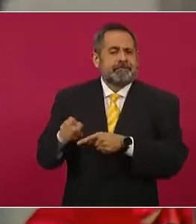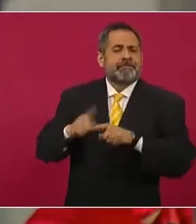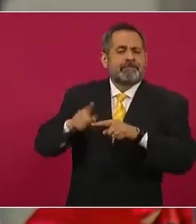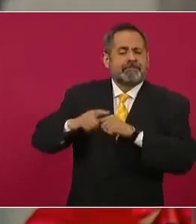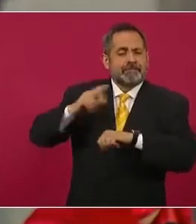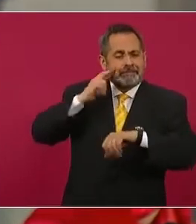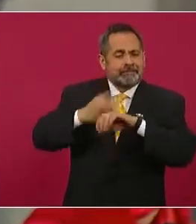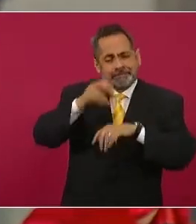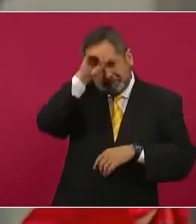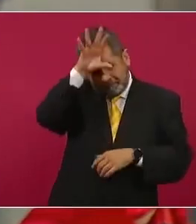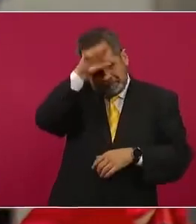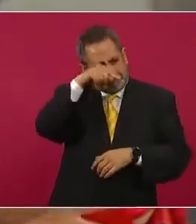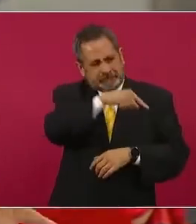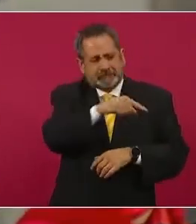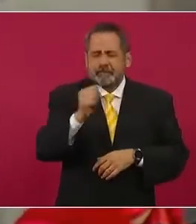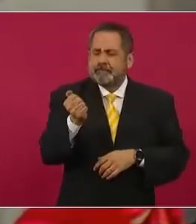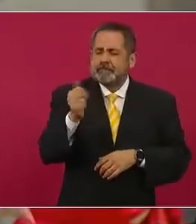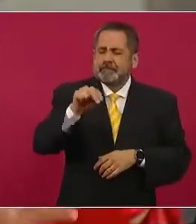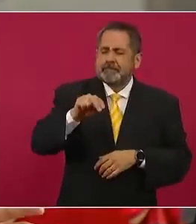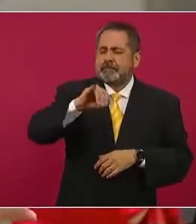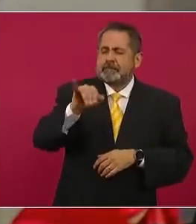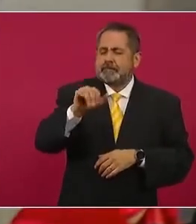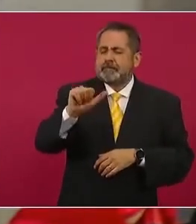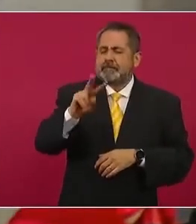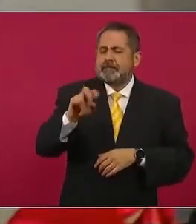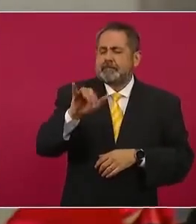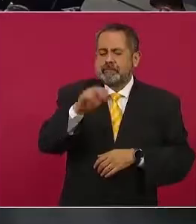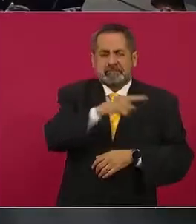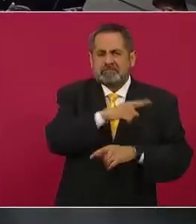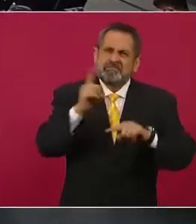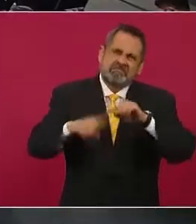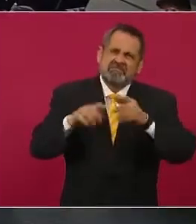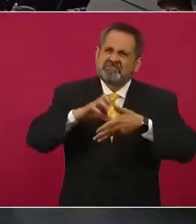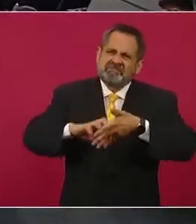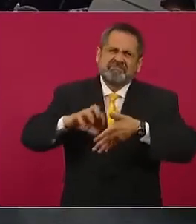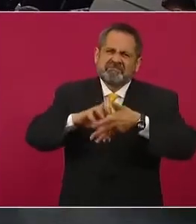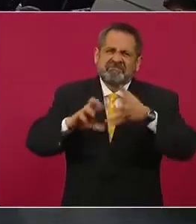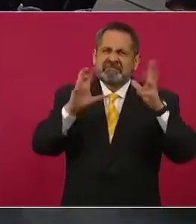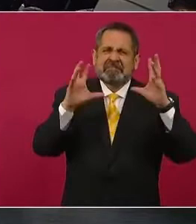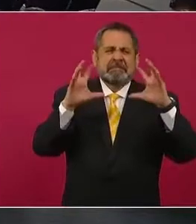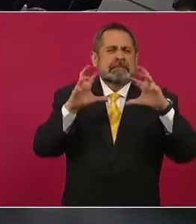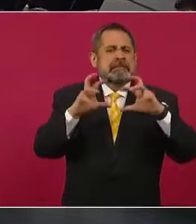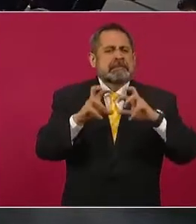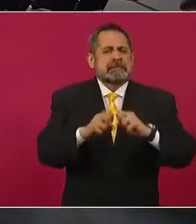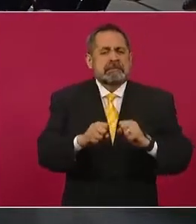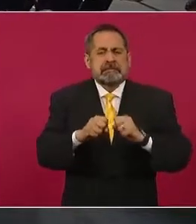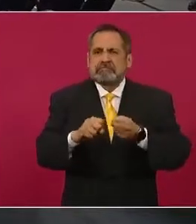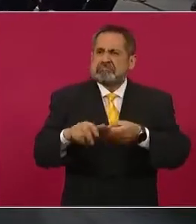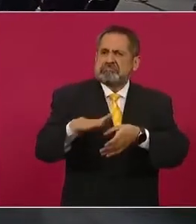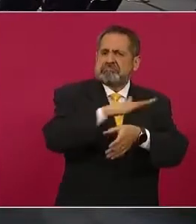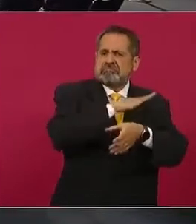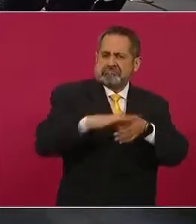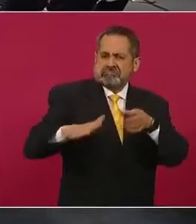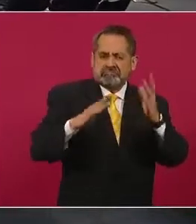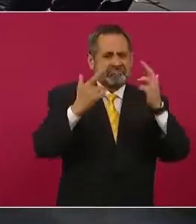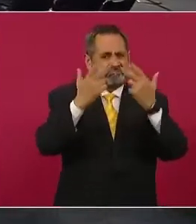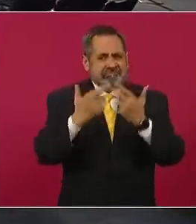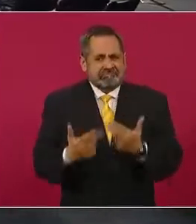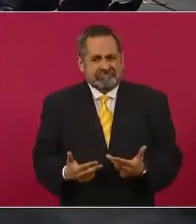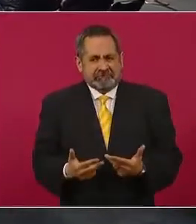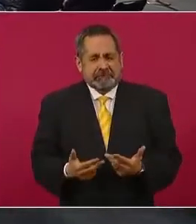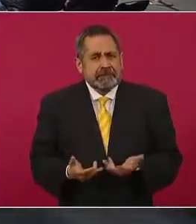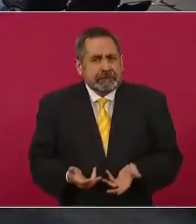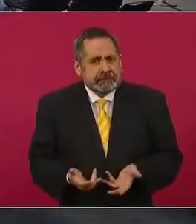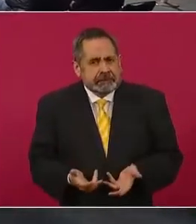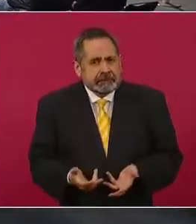los acabó, los explotó, parecieron, que raparon los copetes de los cerros. Hoy no existen.